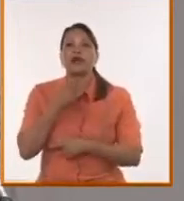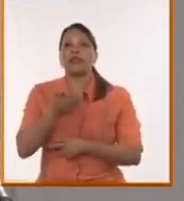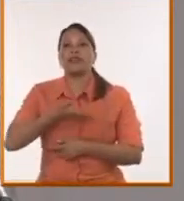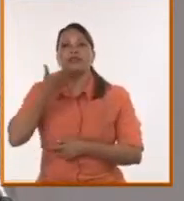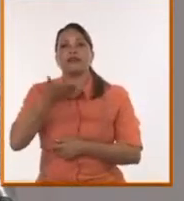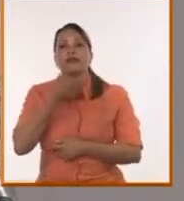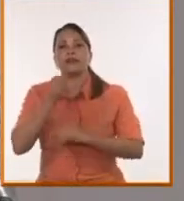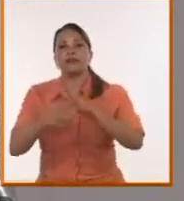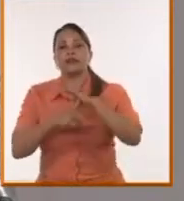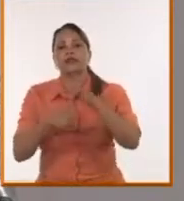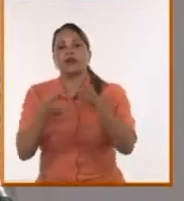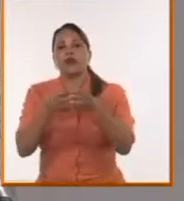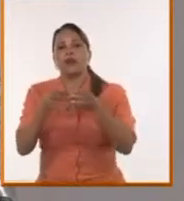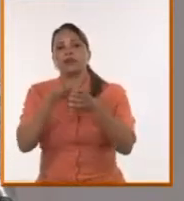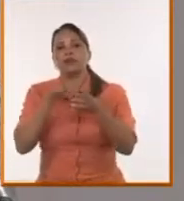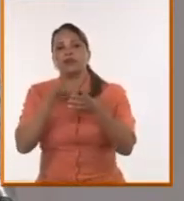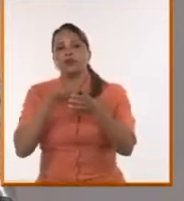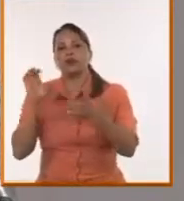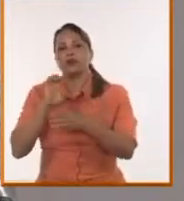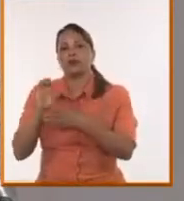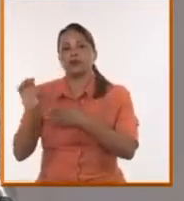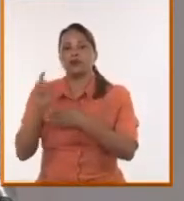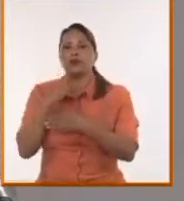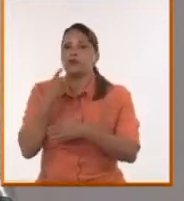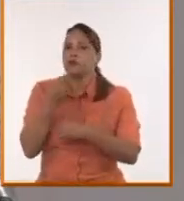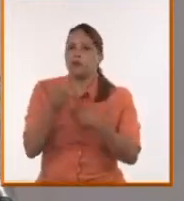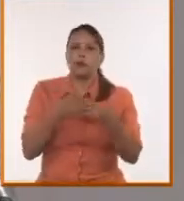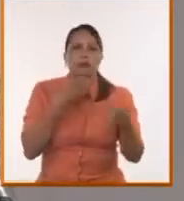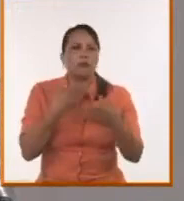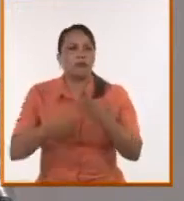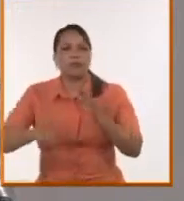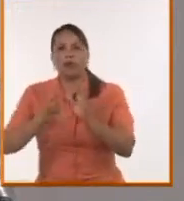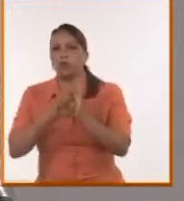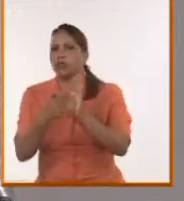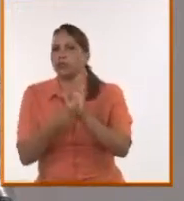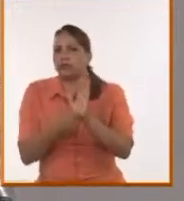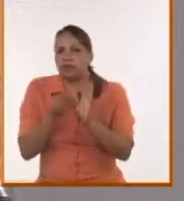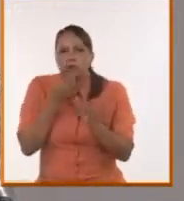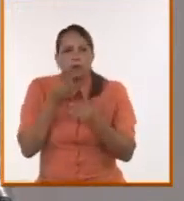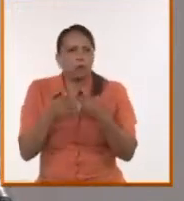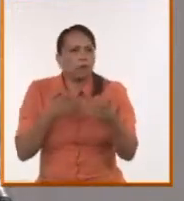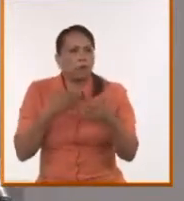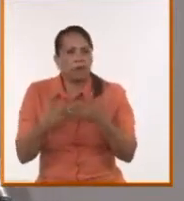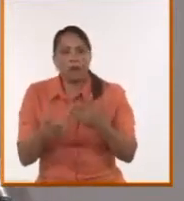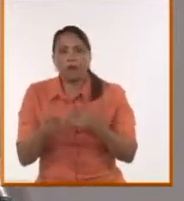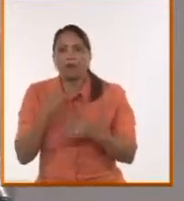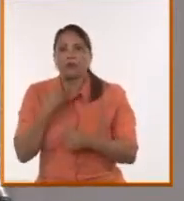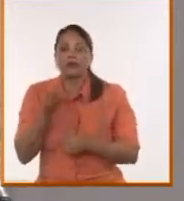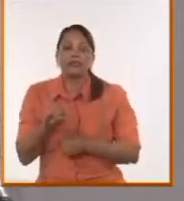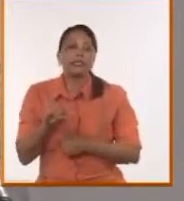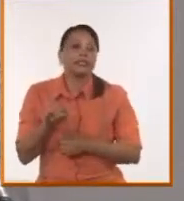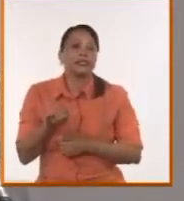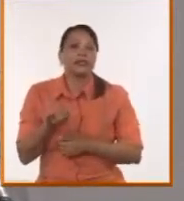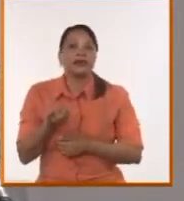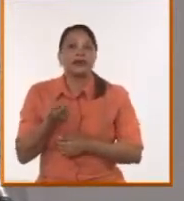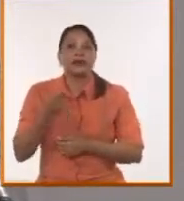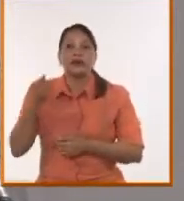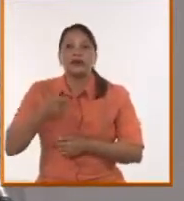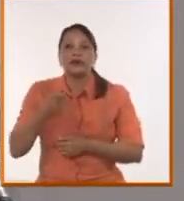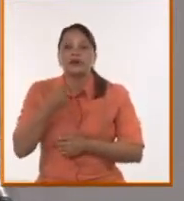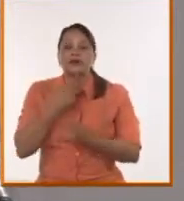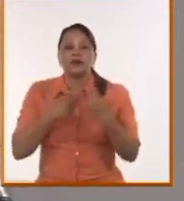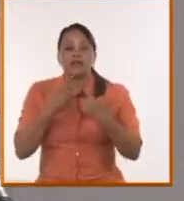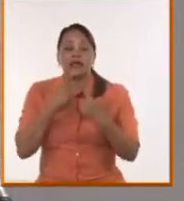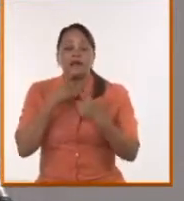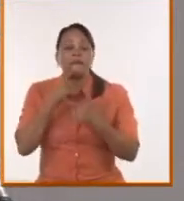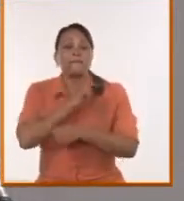Comisión Europea, saltándose las constituciones de nuestros propios países, incluso el Poder Judicial. Cualquier país que tiene Estado de Derecho